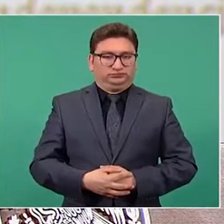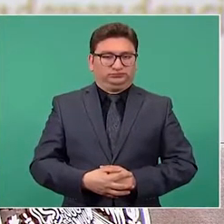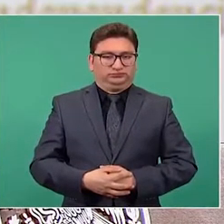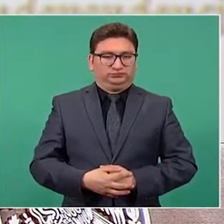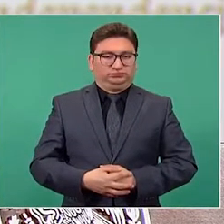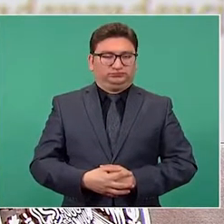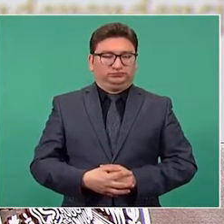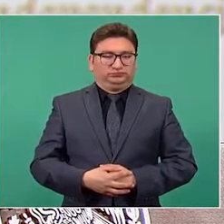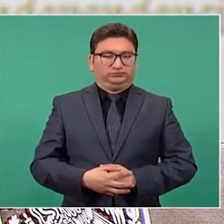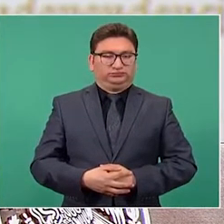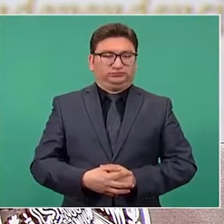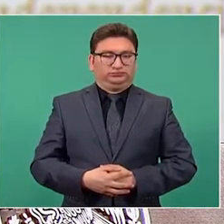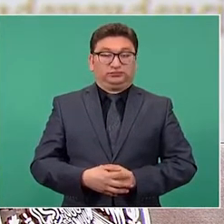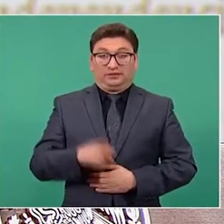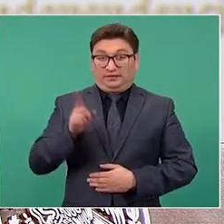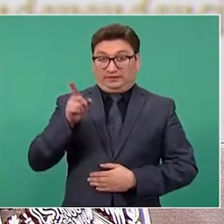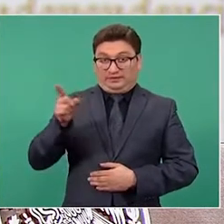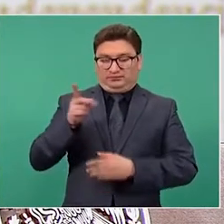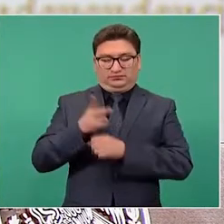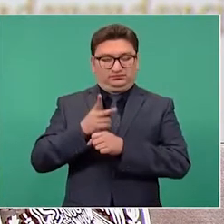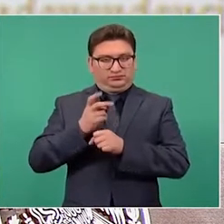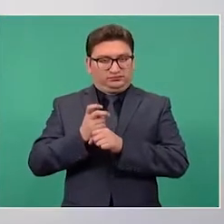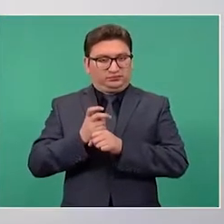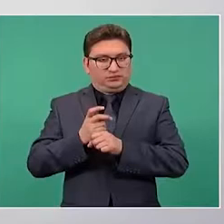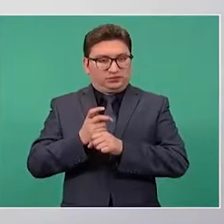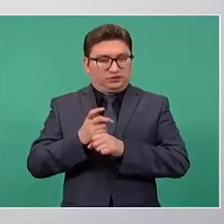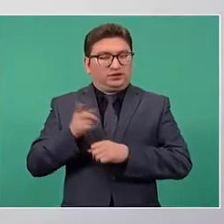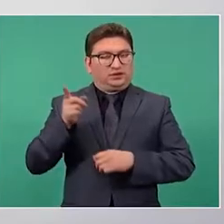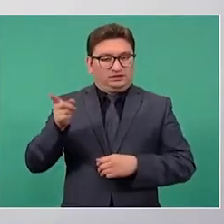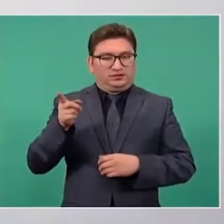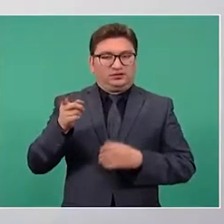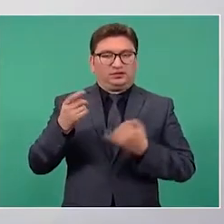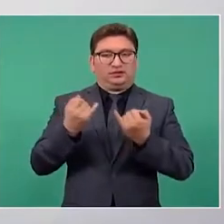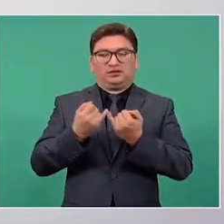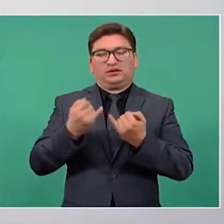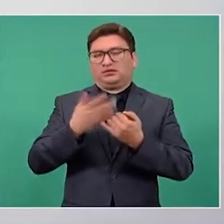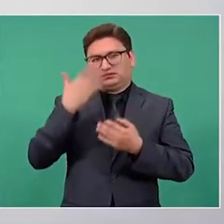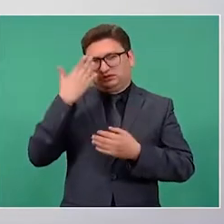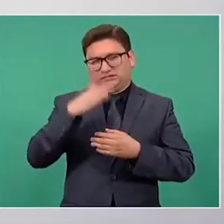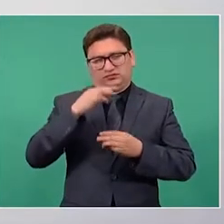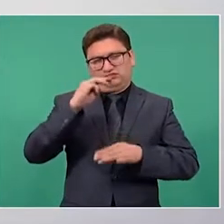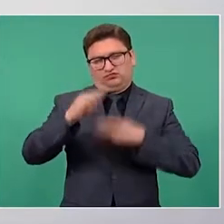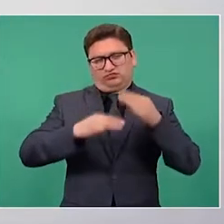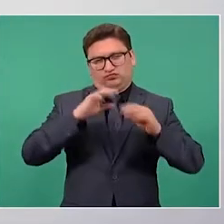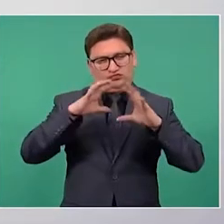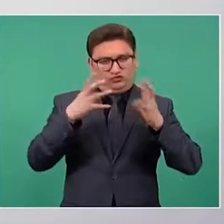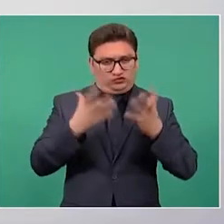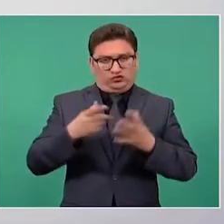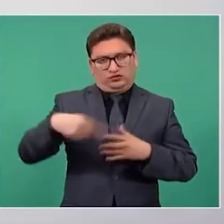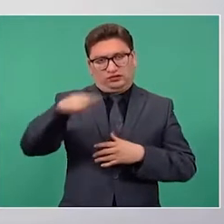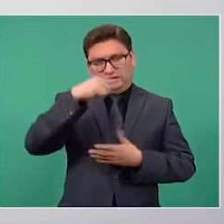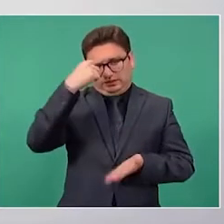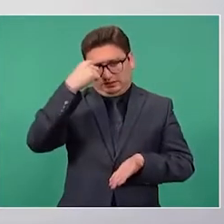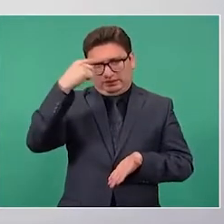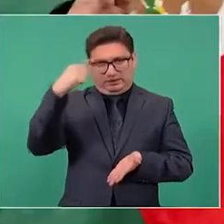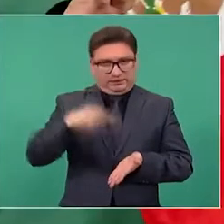porque lo invitan, porque también así está el mundo, siguen creyendo